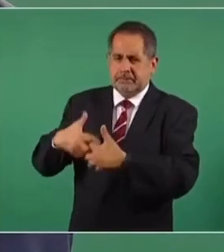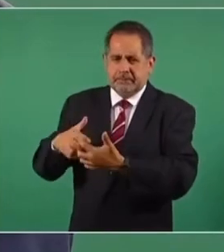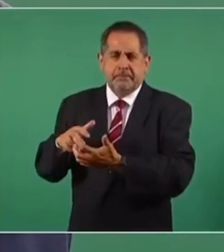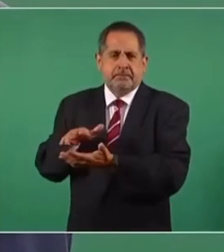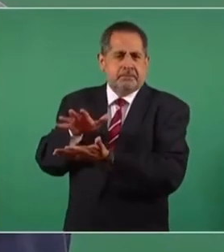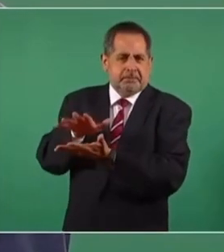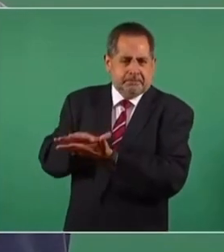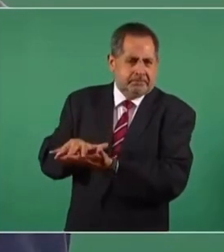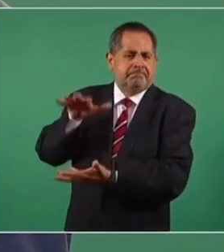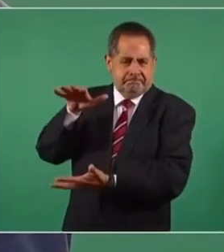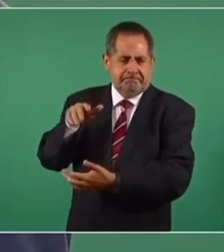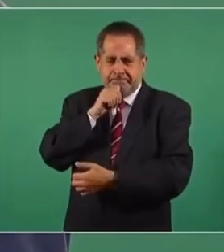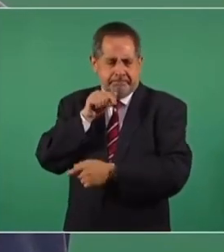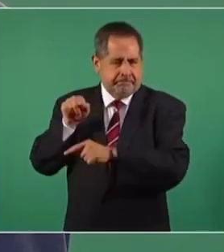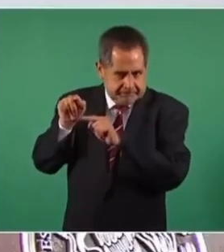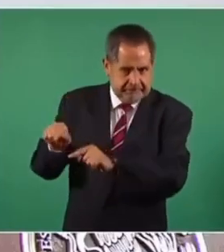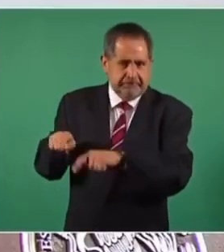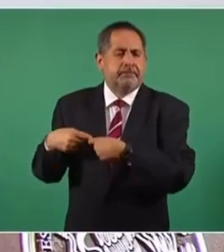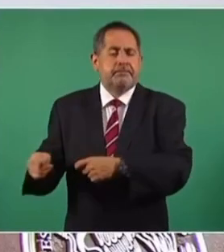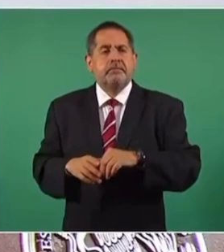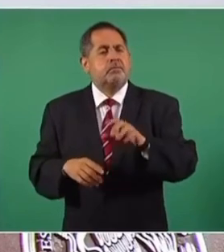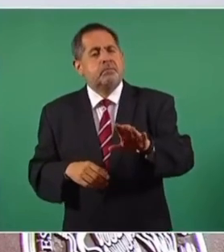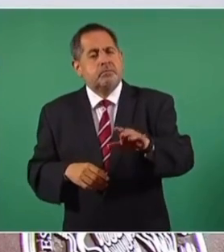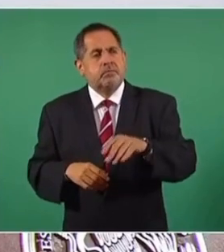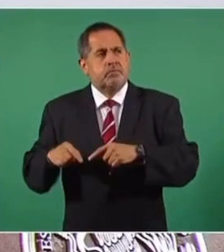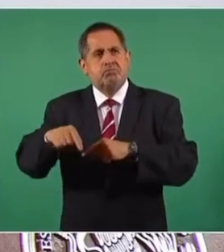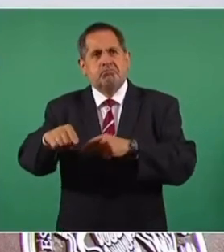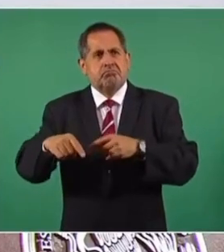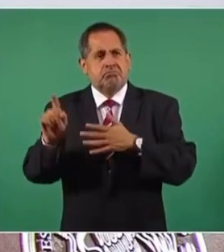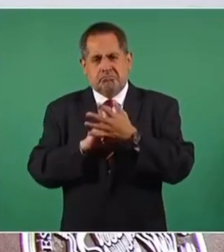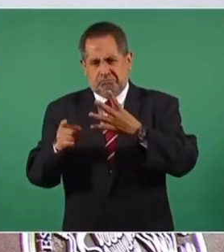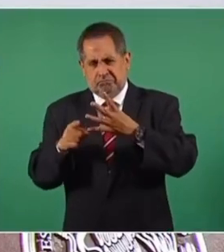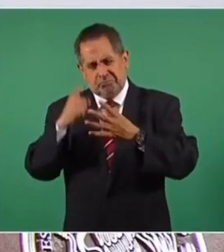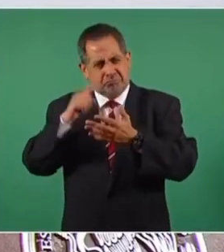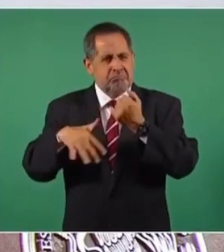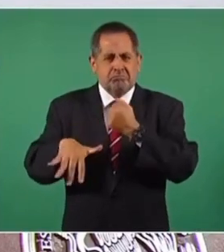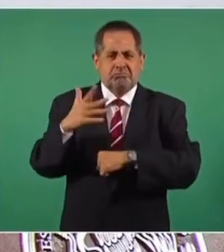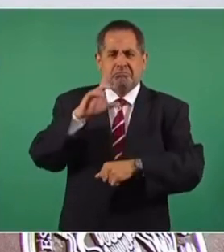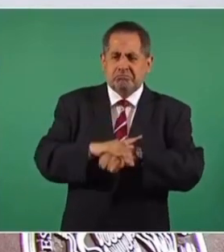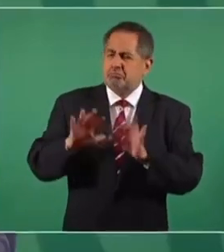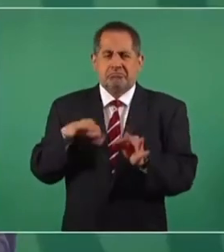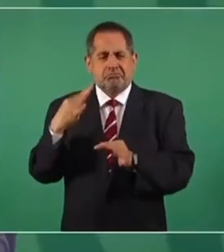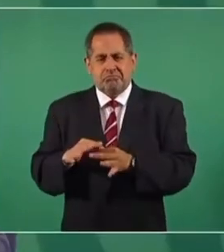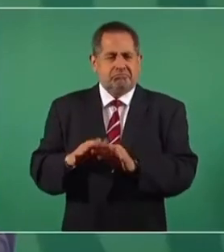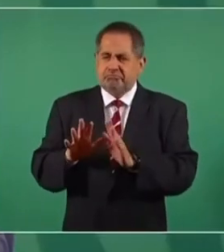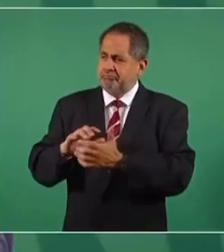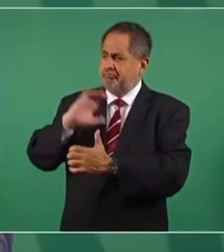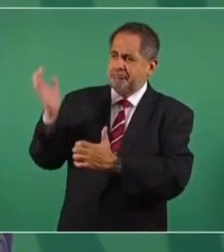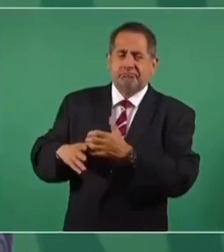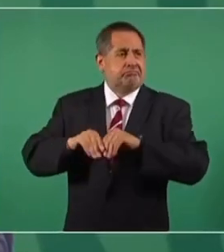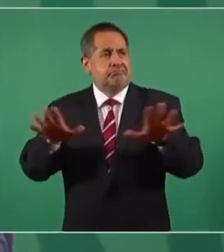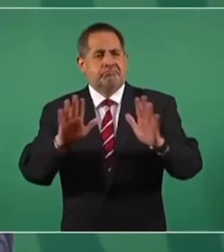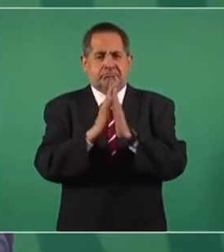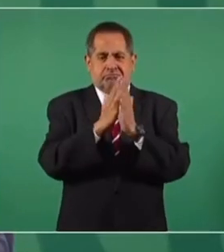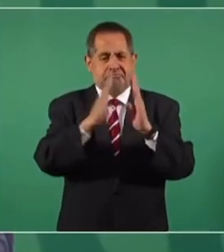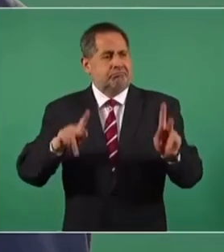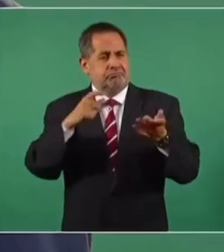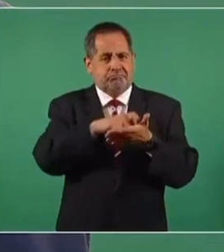editar, va a estar para fines del mes, yo creo que en 15 días, ya está, en librerías,